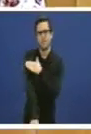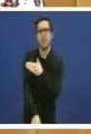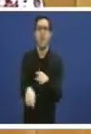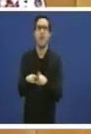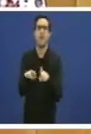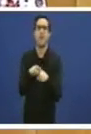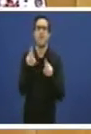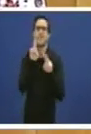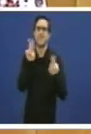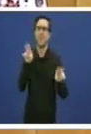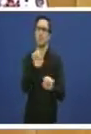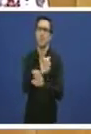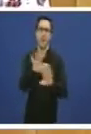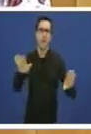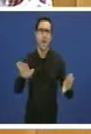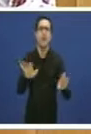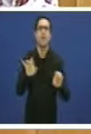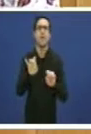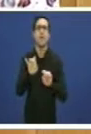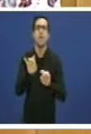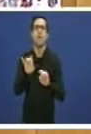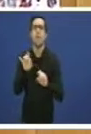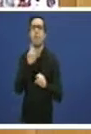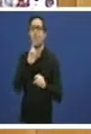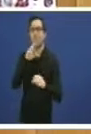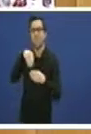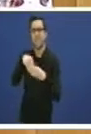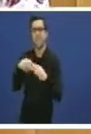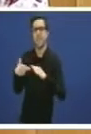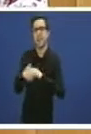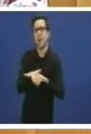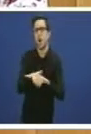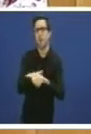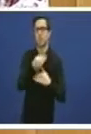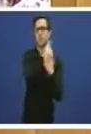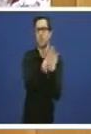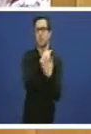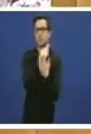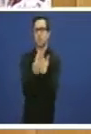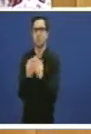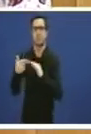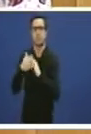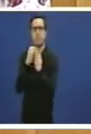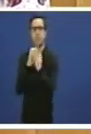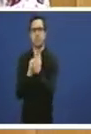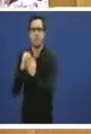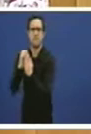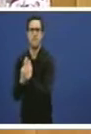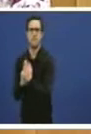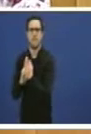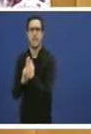pero que está claro no recorte orzamentario continuo, que se ha acumulado, ven sendo, duns 300 millóns de euros.